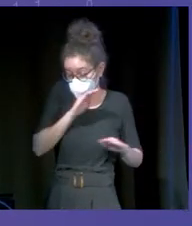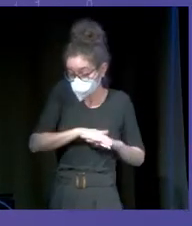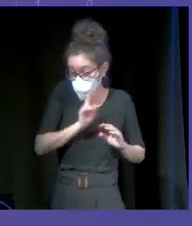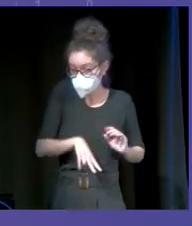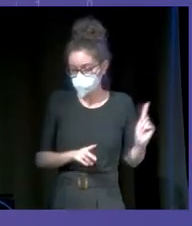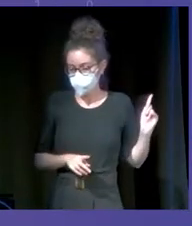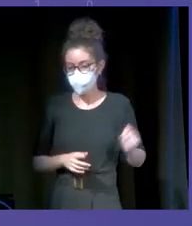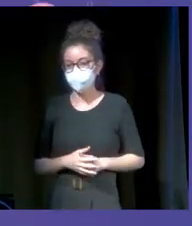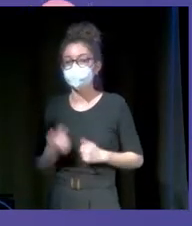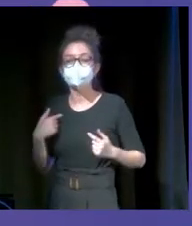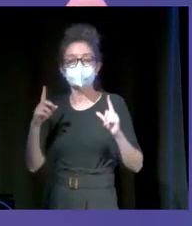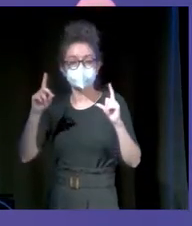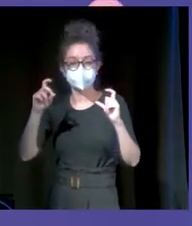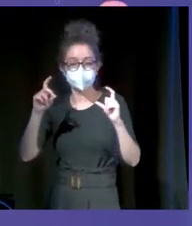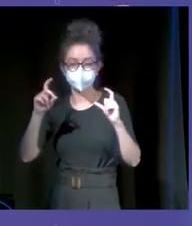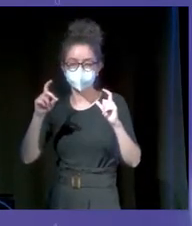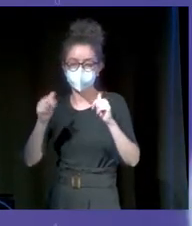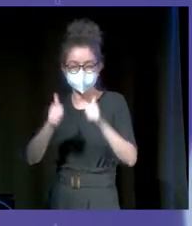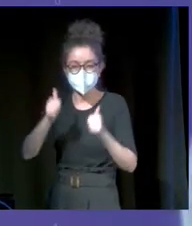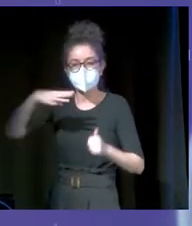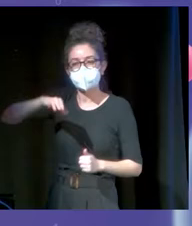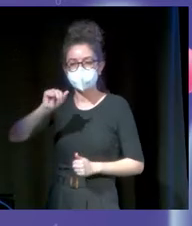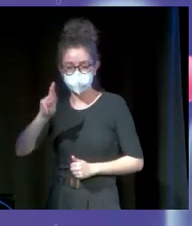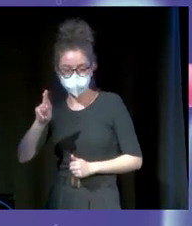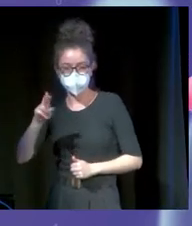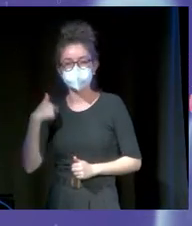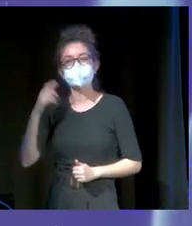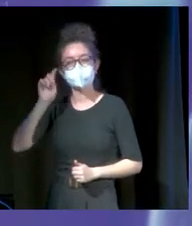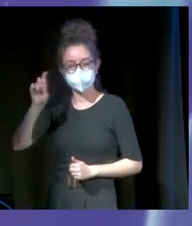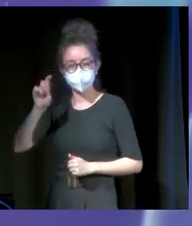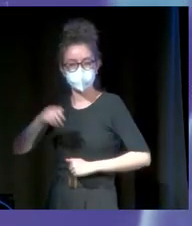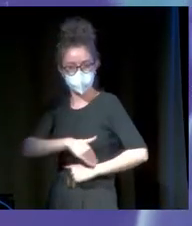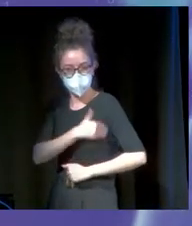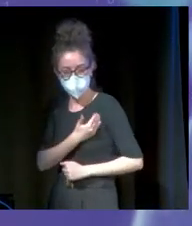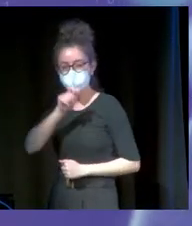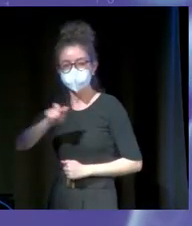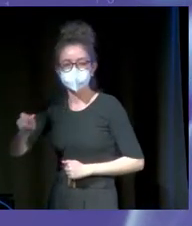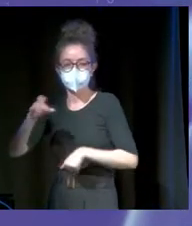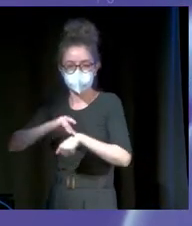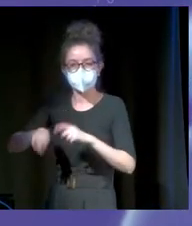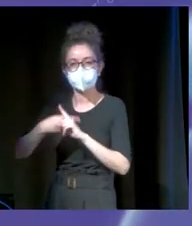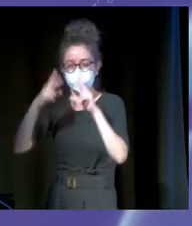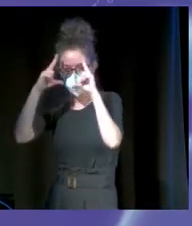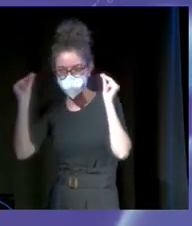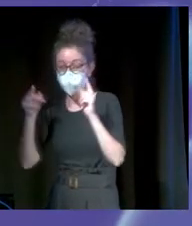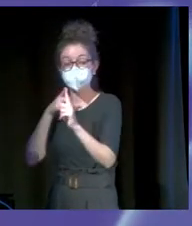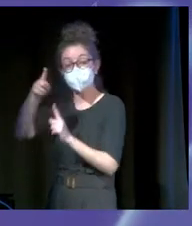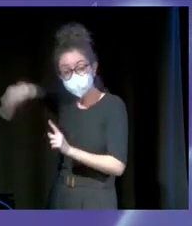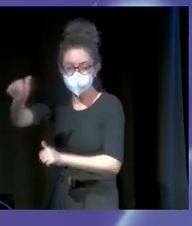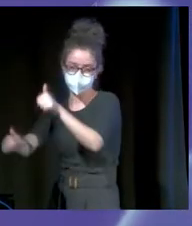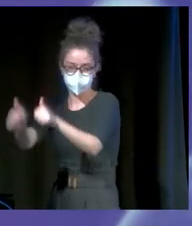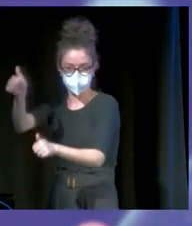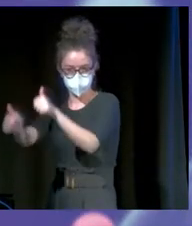Y justo hice el examen MIR. Empecé a ser profesor en una academia que preparaba a los médicos y a las enfermeras para hacer sus exámenes.